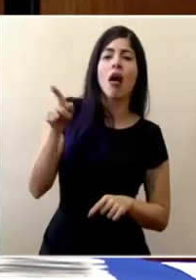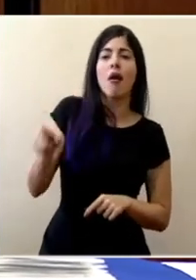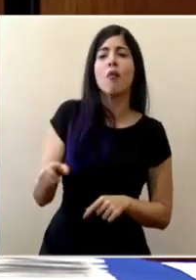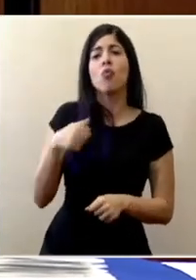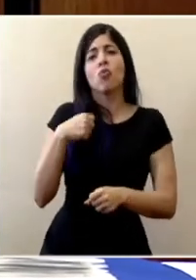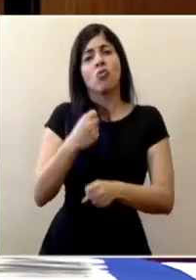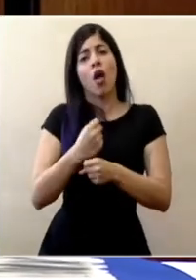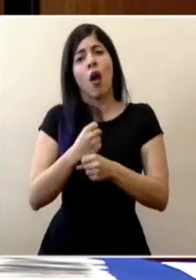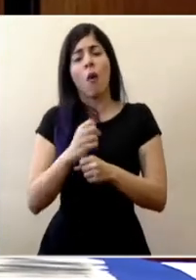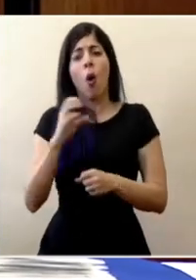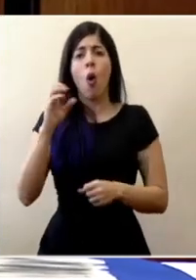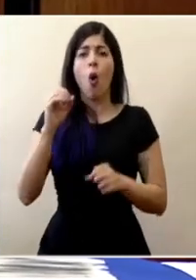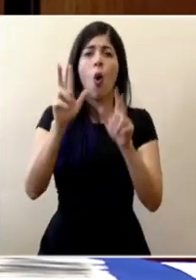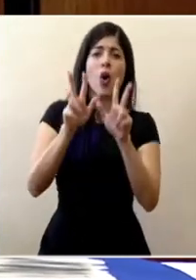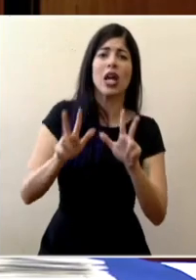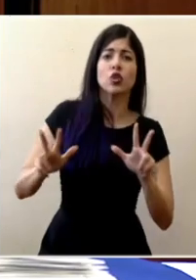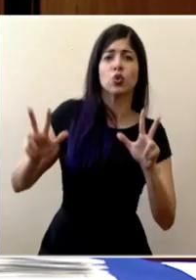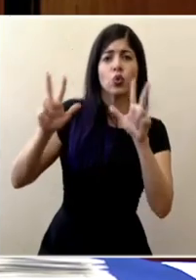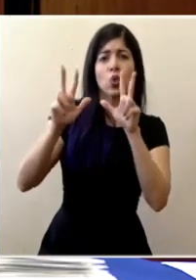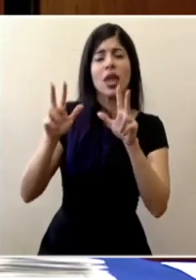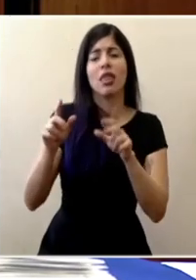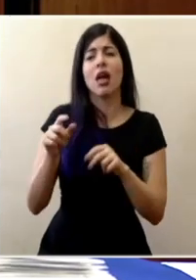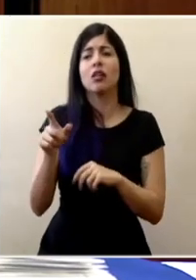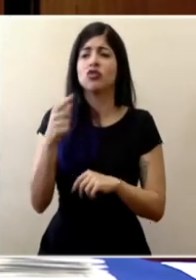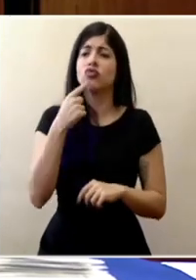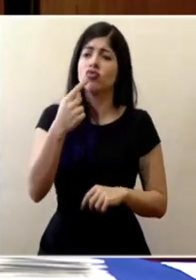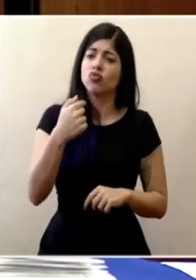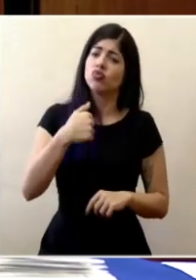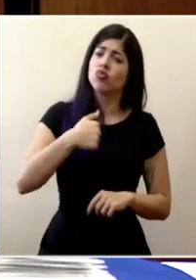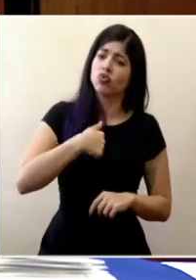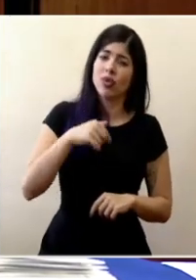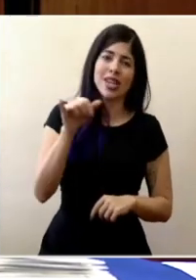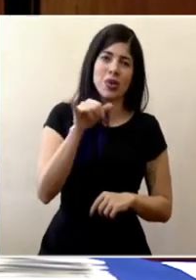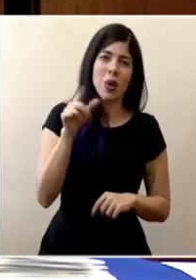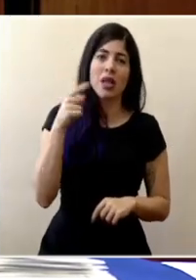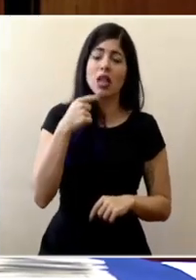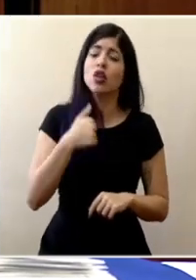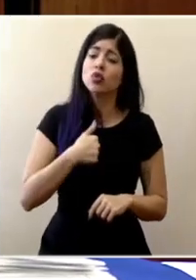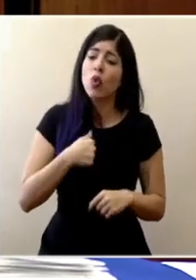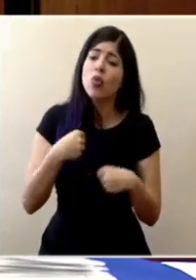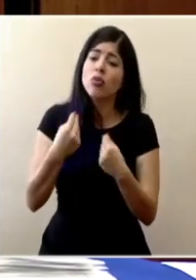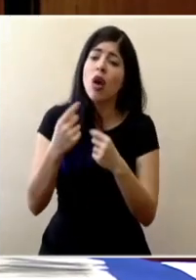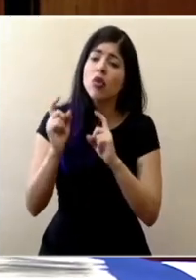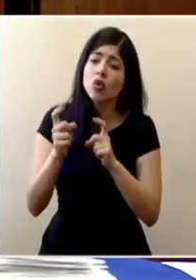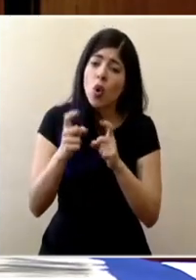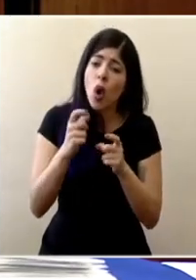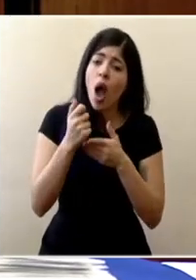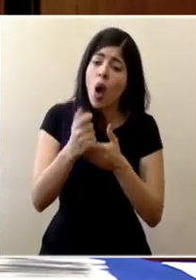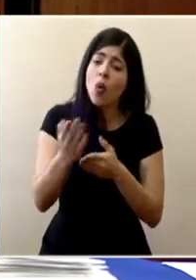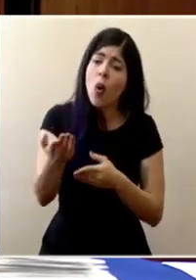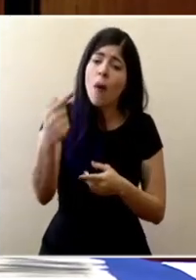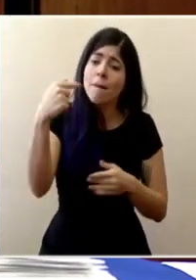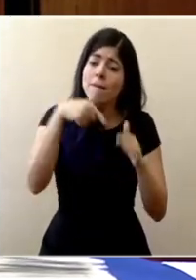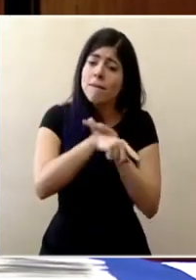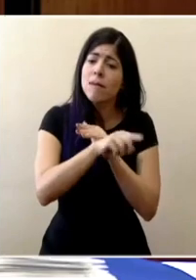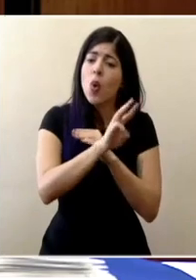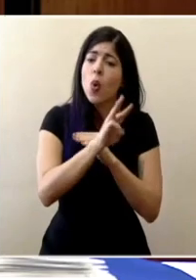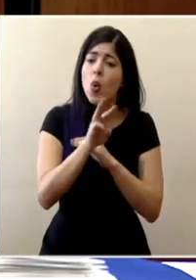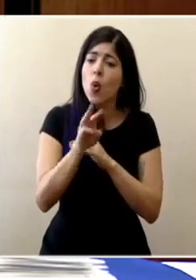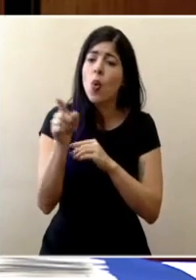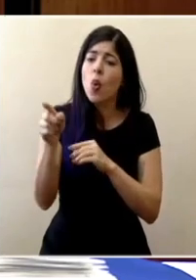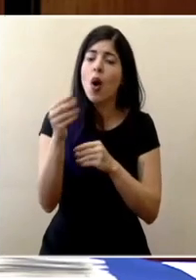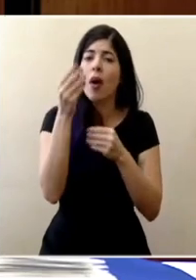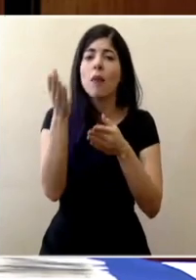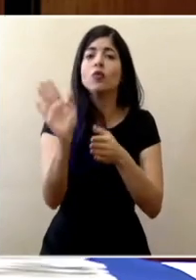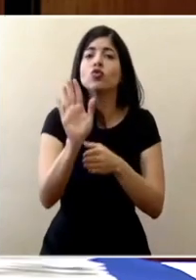Organización de Naciones Unidas diciendo de la misma forma que están dando donativos y que accesen también a un link donde le piden